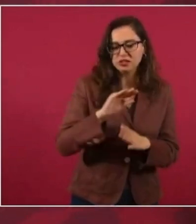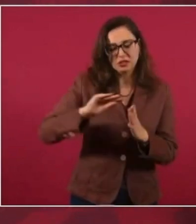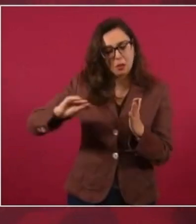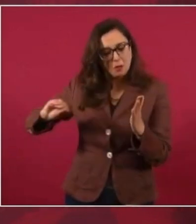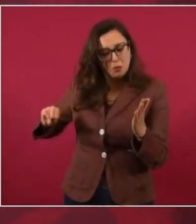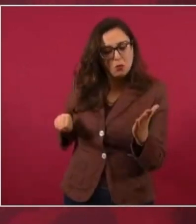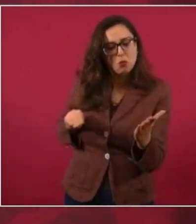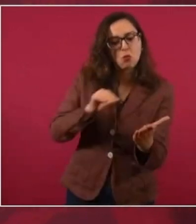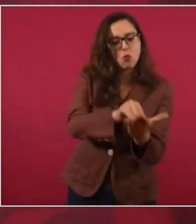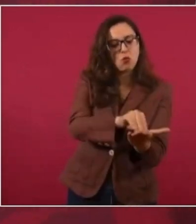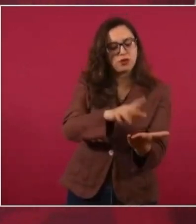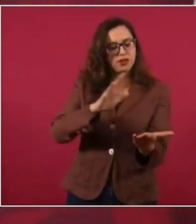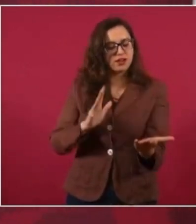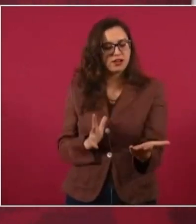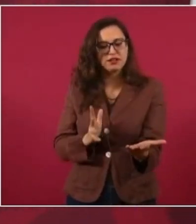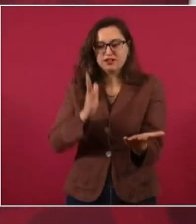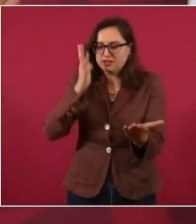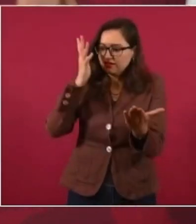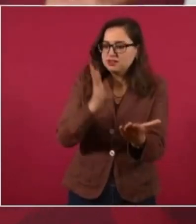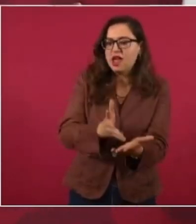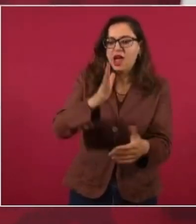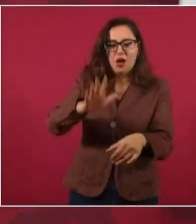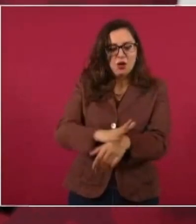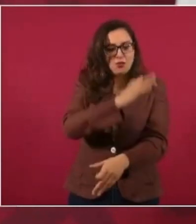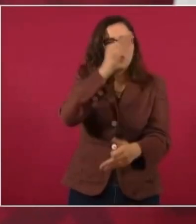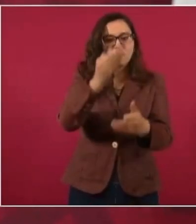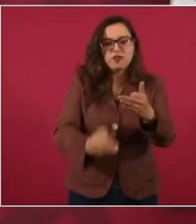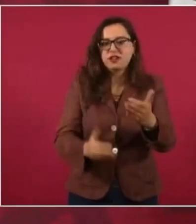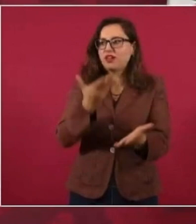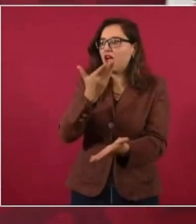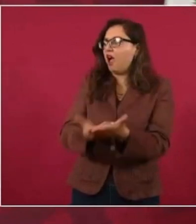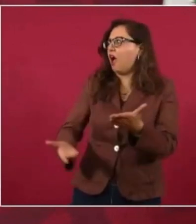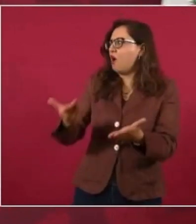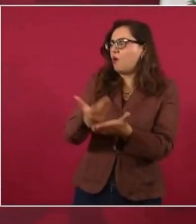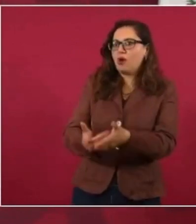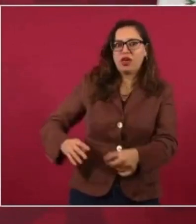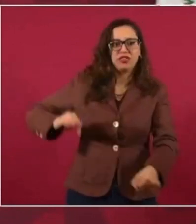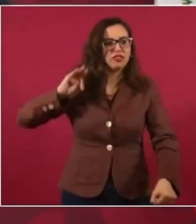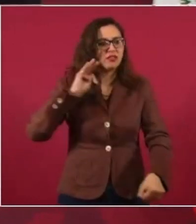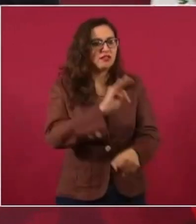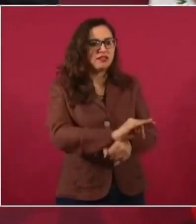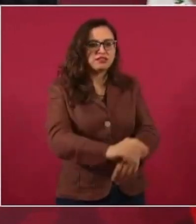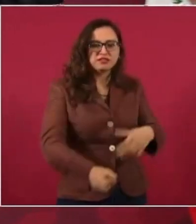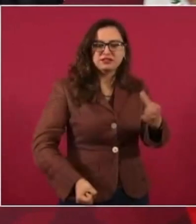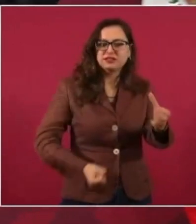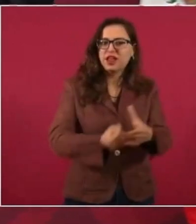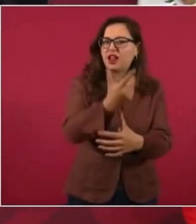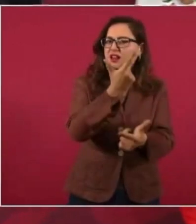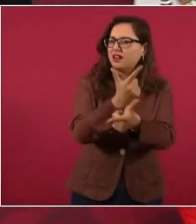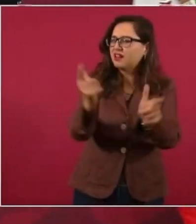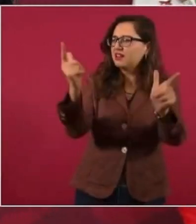¿Era vergonzoso lo que sucedía si hasta